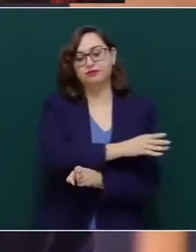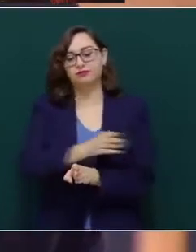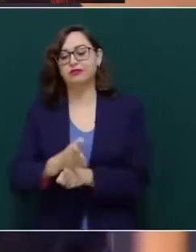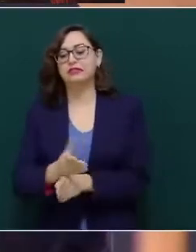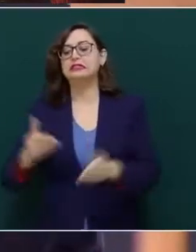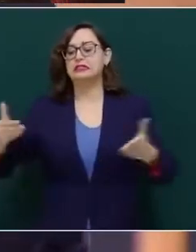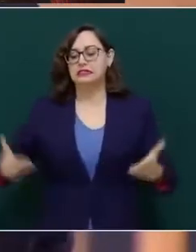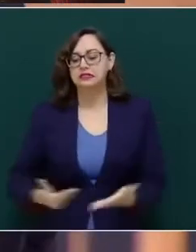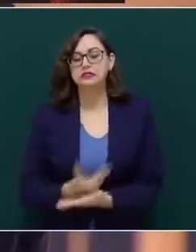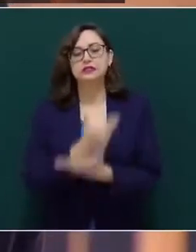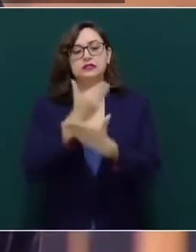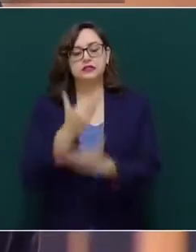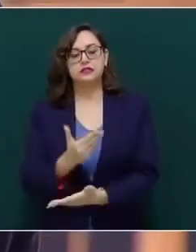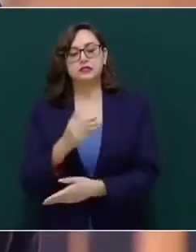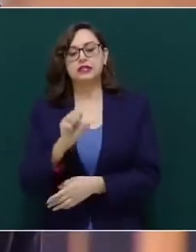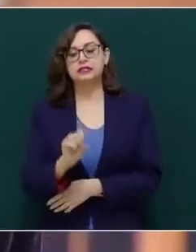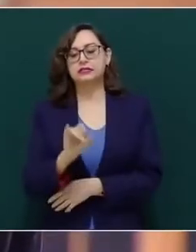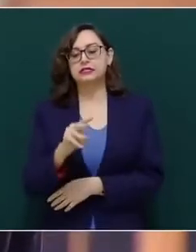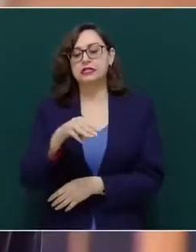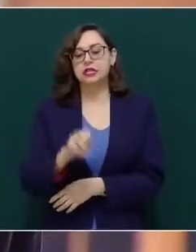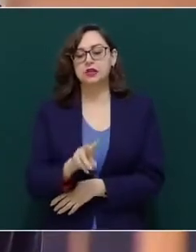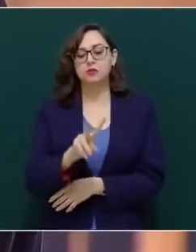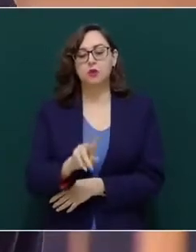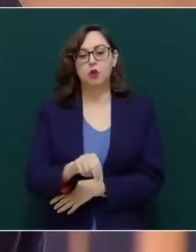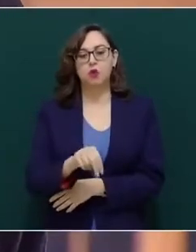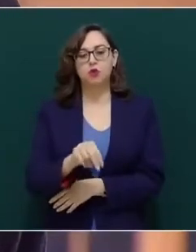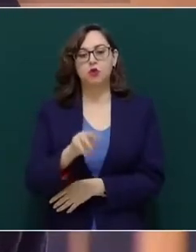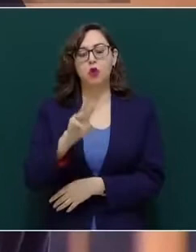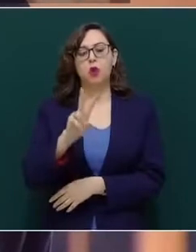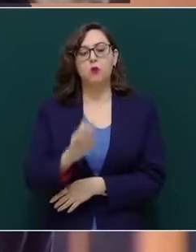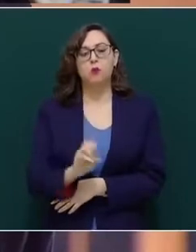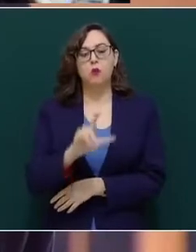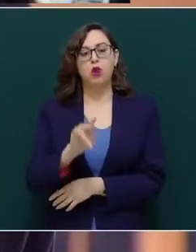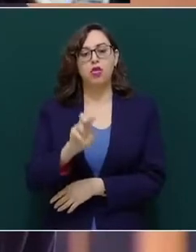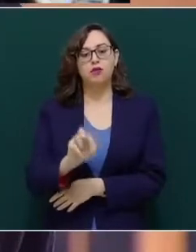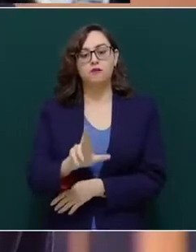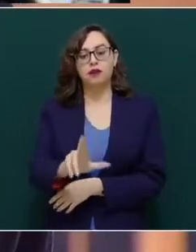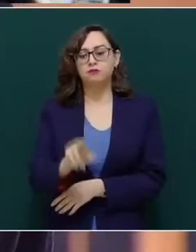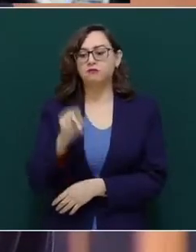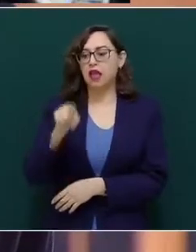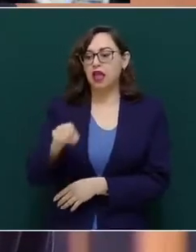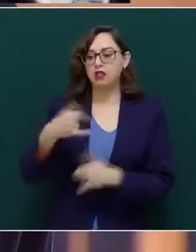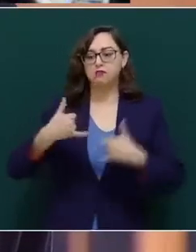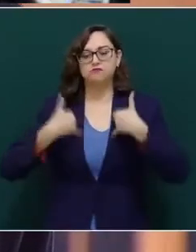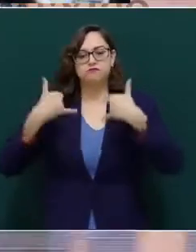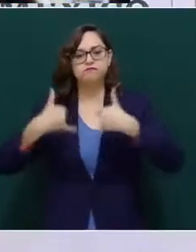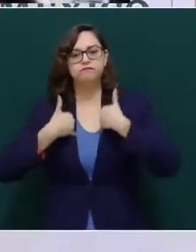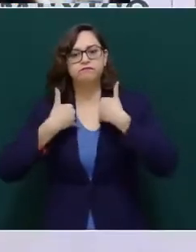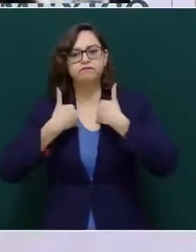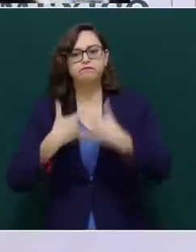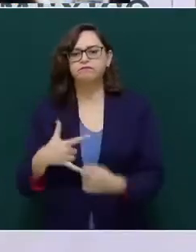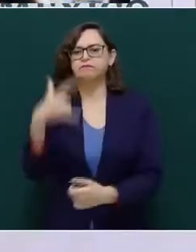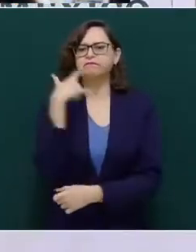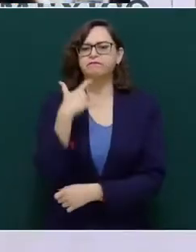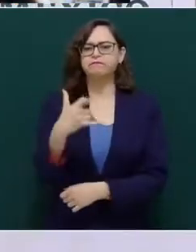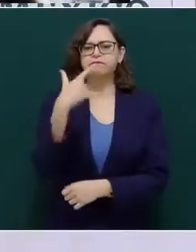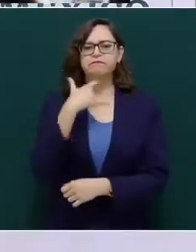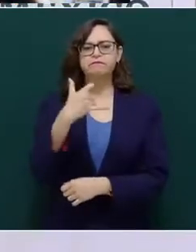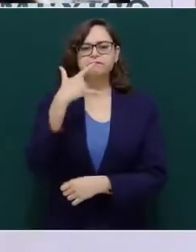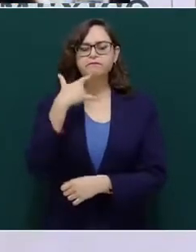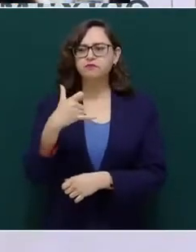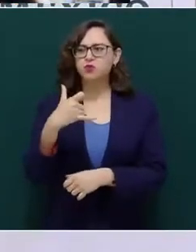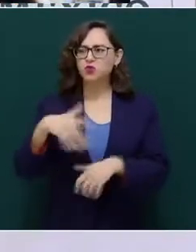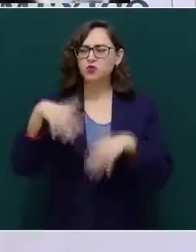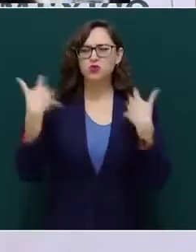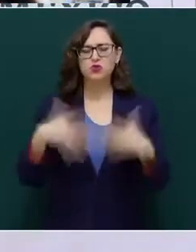decidió desde muy joven luchar por causas grandes, nobles y justas,